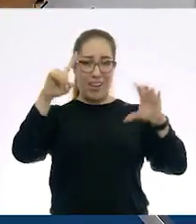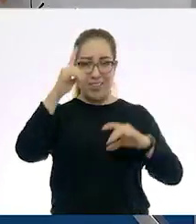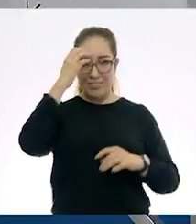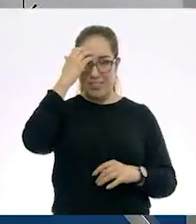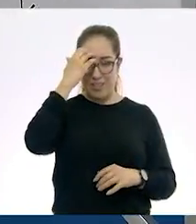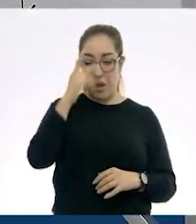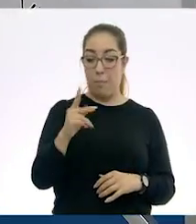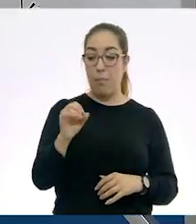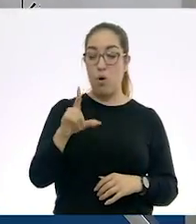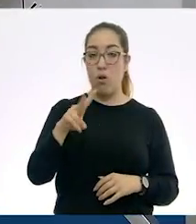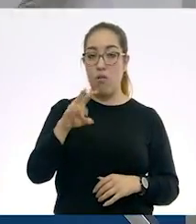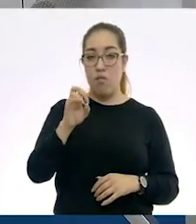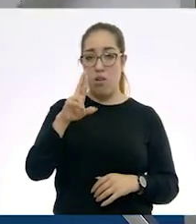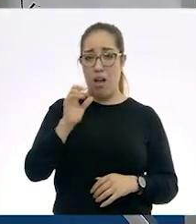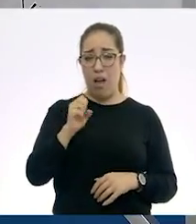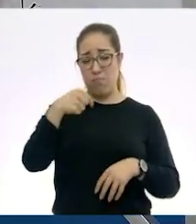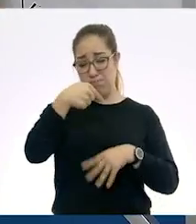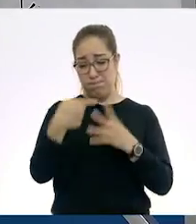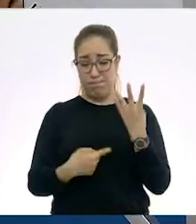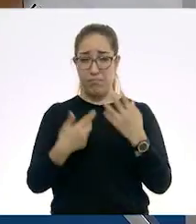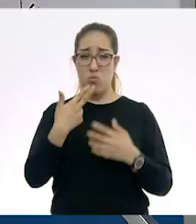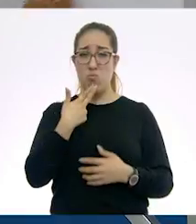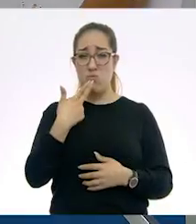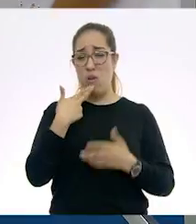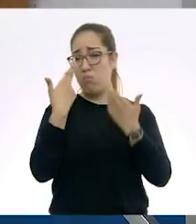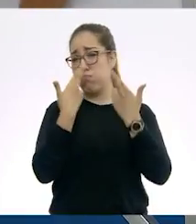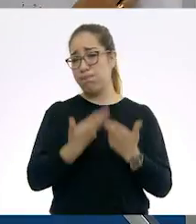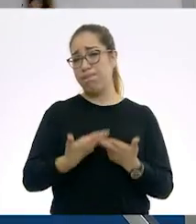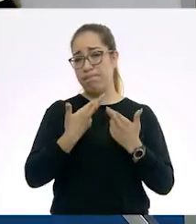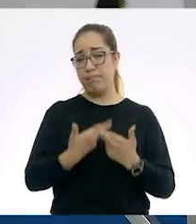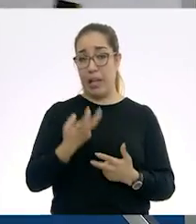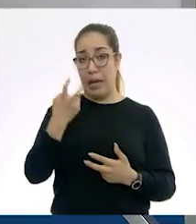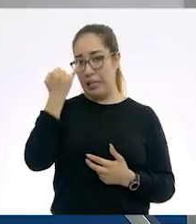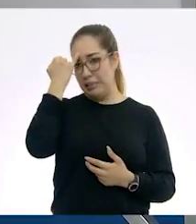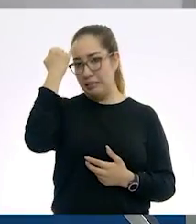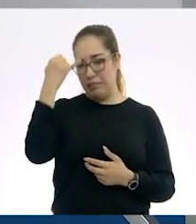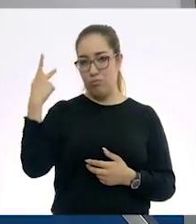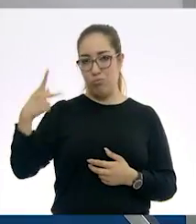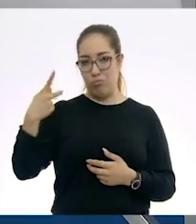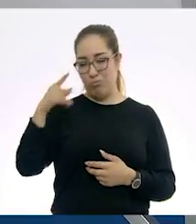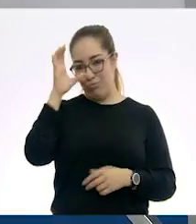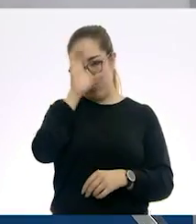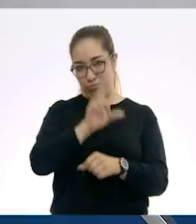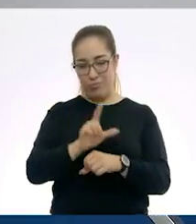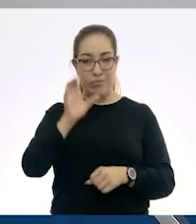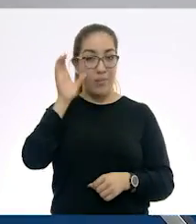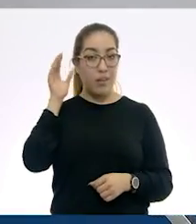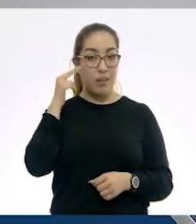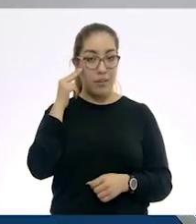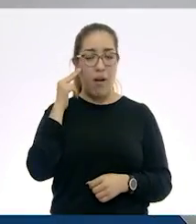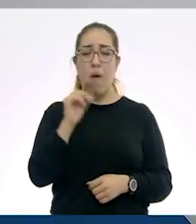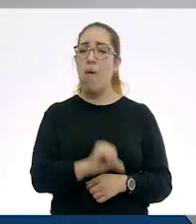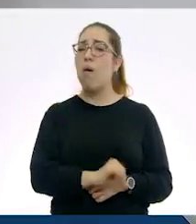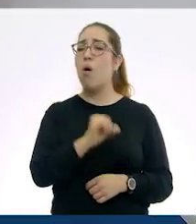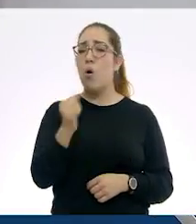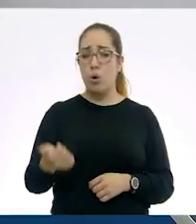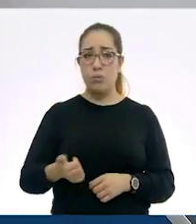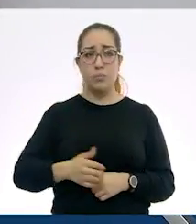Hay muchísimos. Ese fue tan solo uno de los que crearon. Pero también